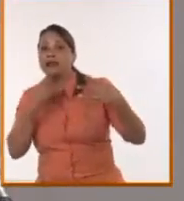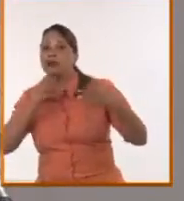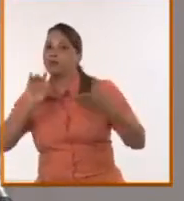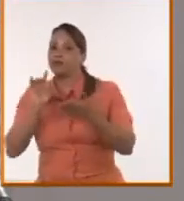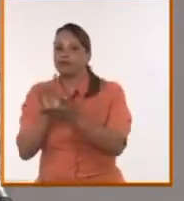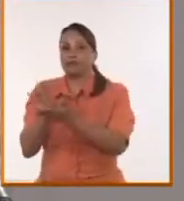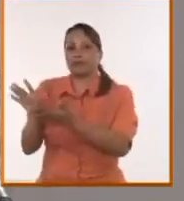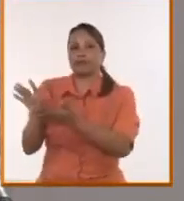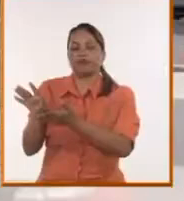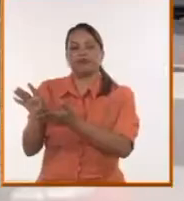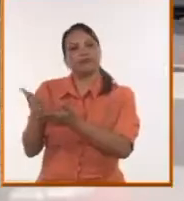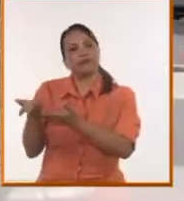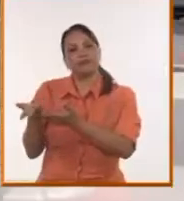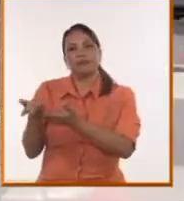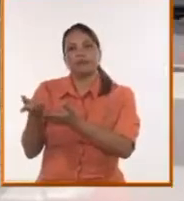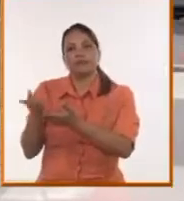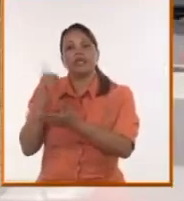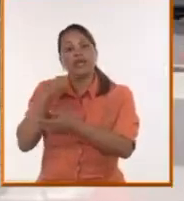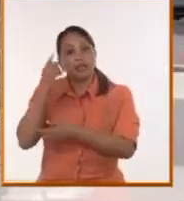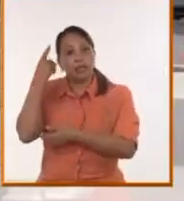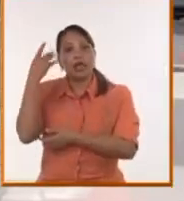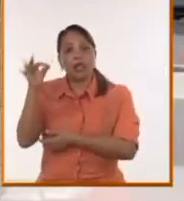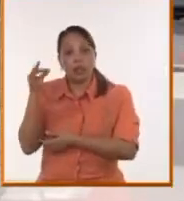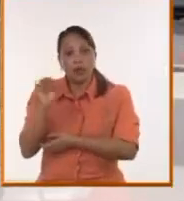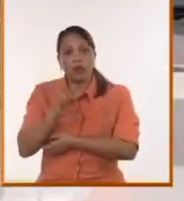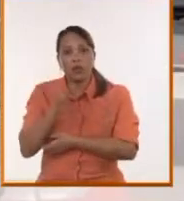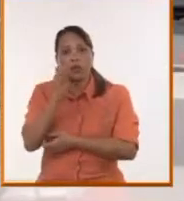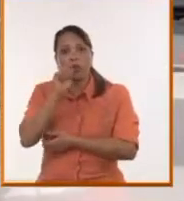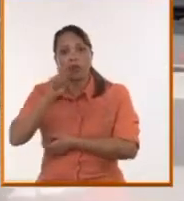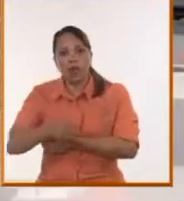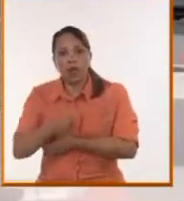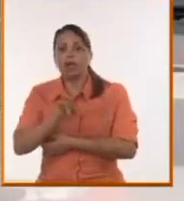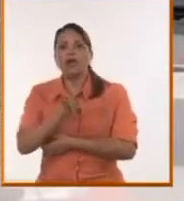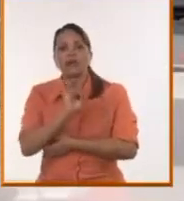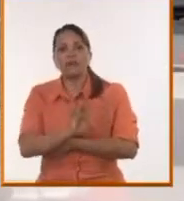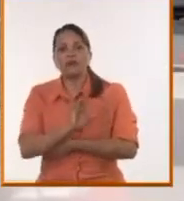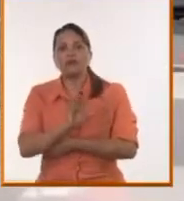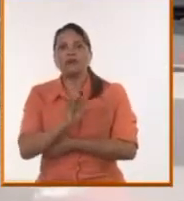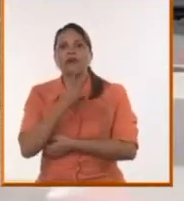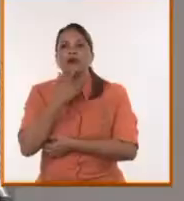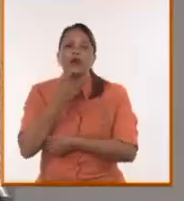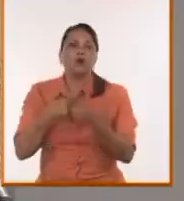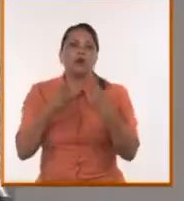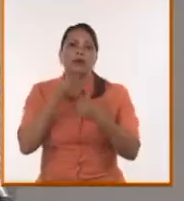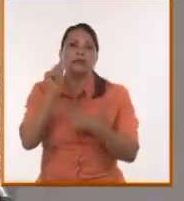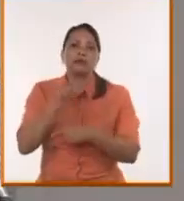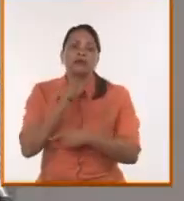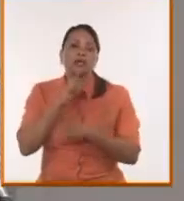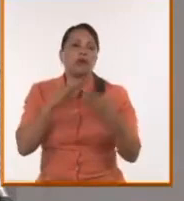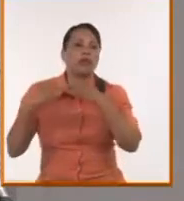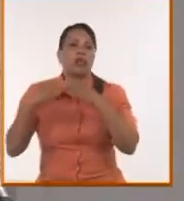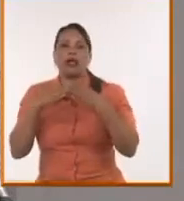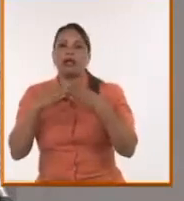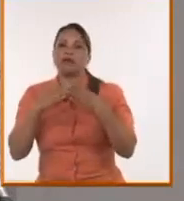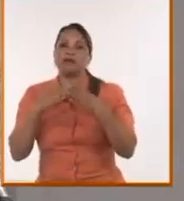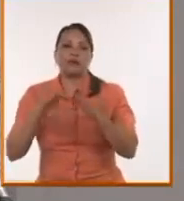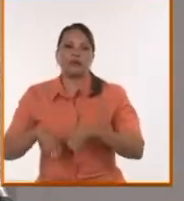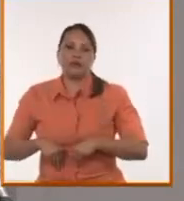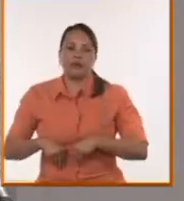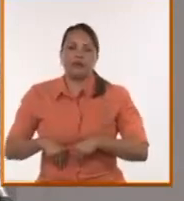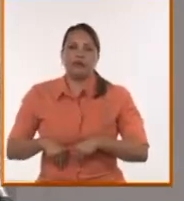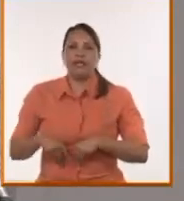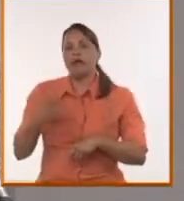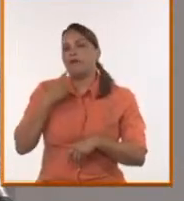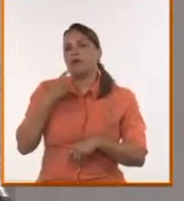fuera. Pero yo no hablo ni siquiera... Y esa es la lógica que está hoy en la guerra de Ucrania. Cualquier persona que discrepamos. Pero hablaba, no solo las personas que venimos